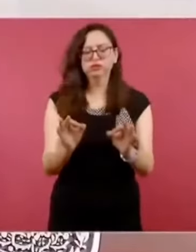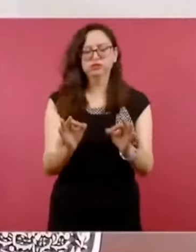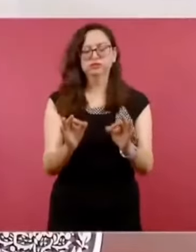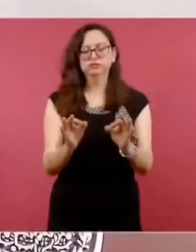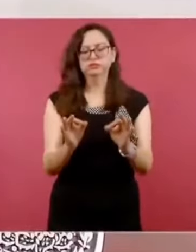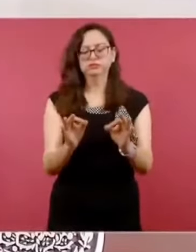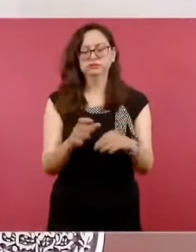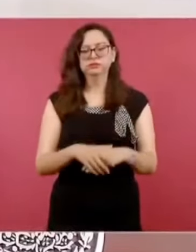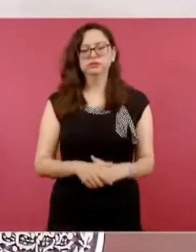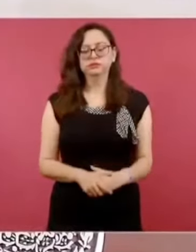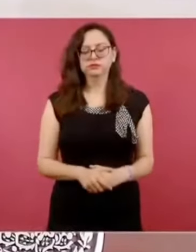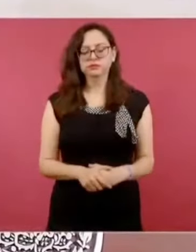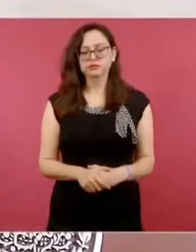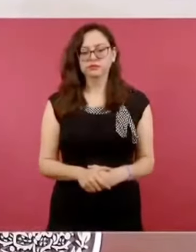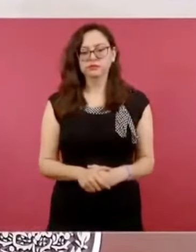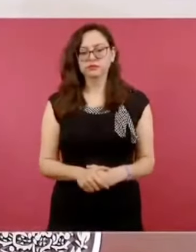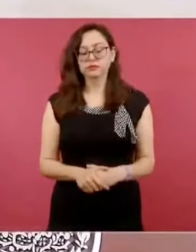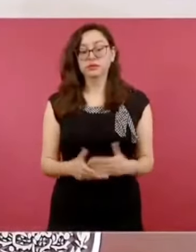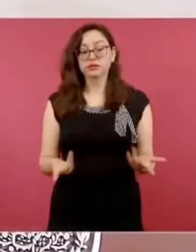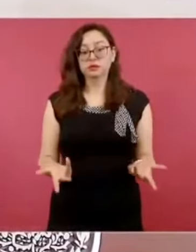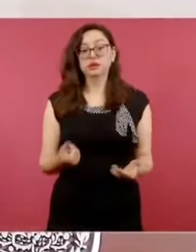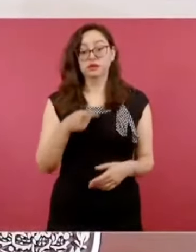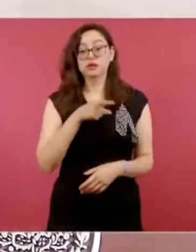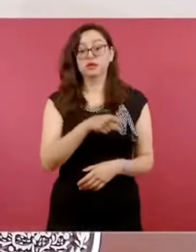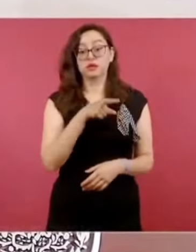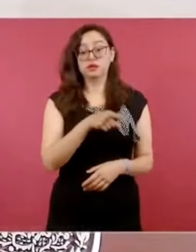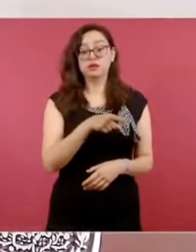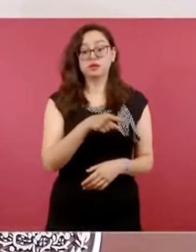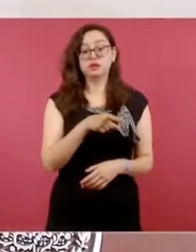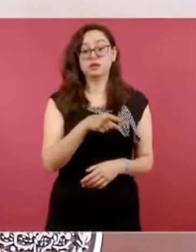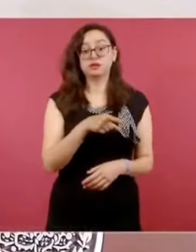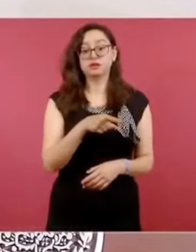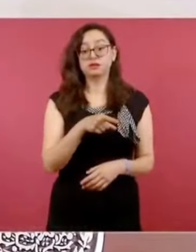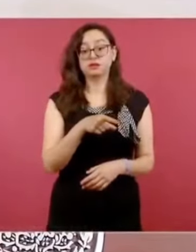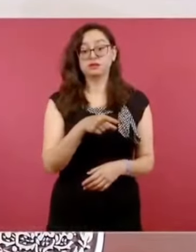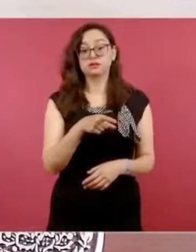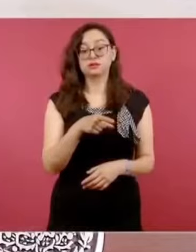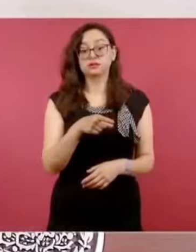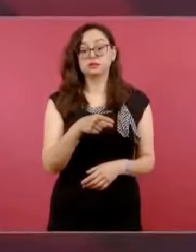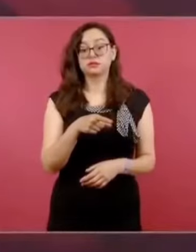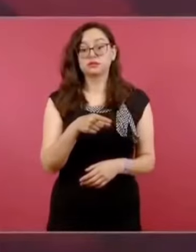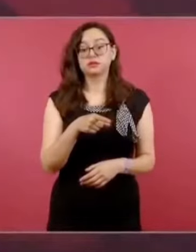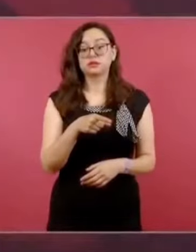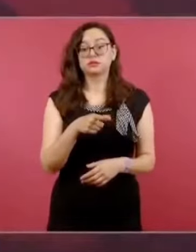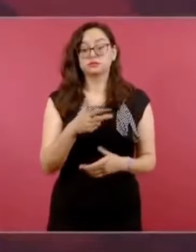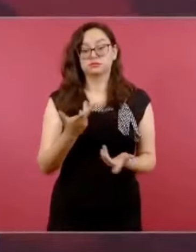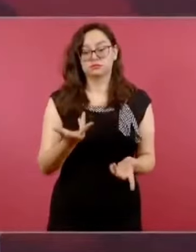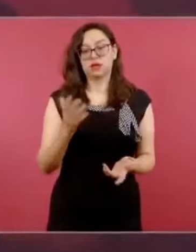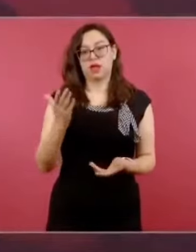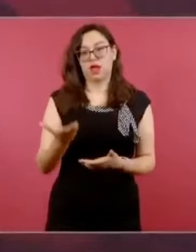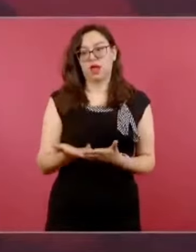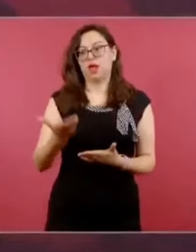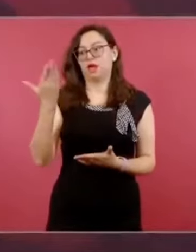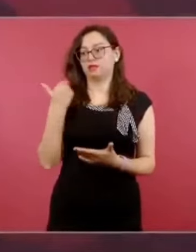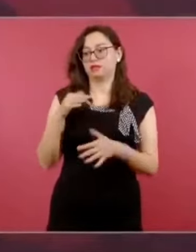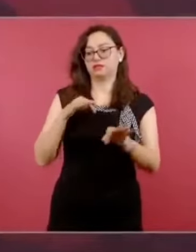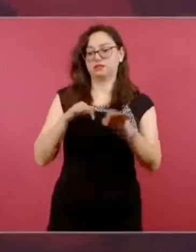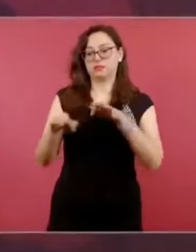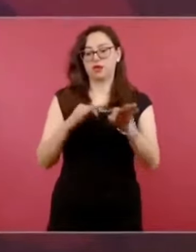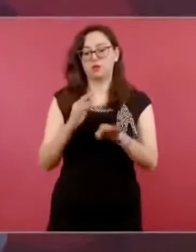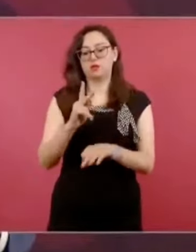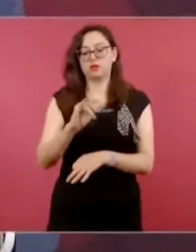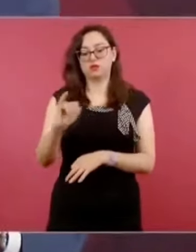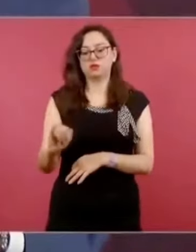ex miembro del Poder Judicial y de la